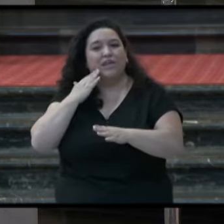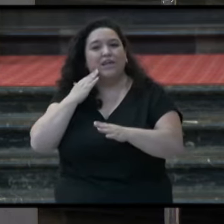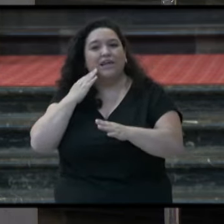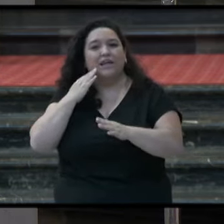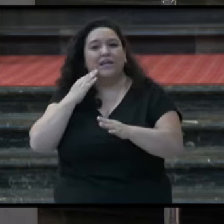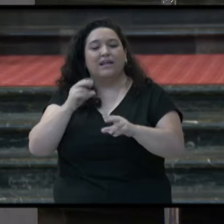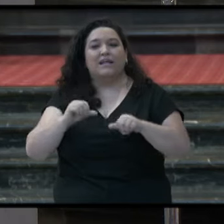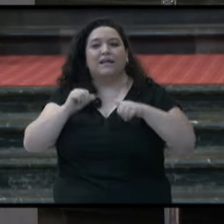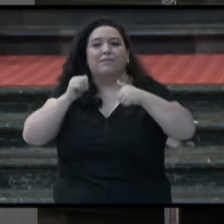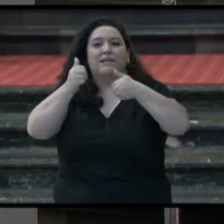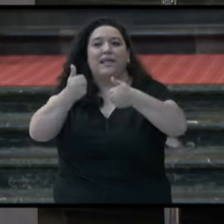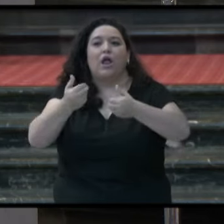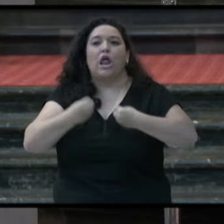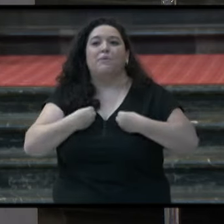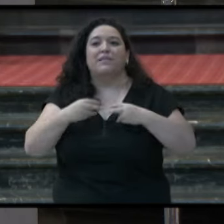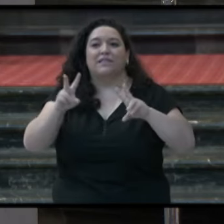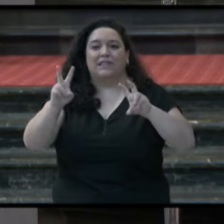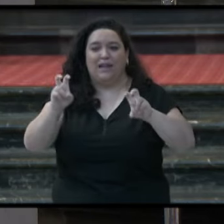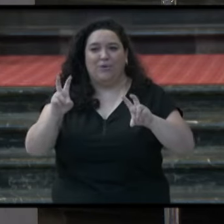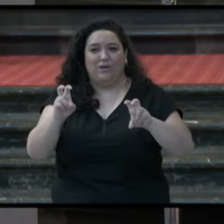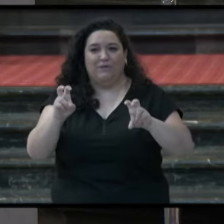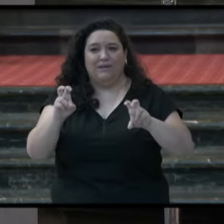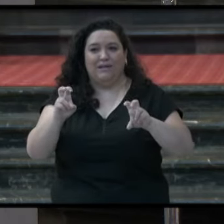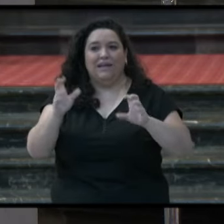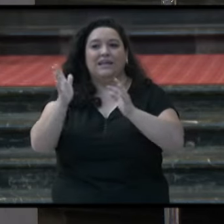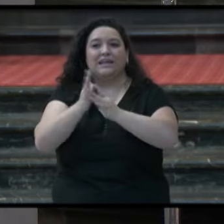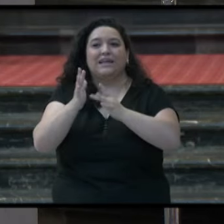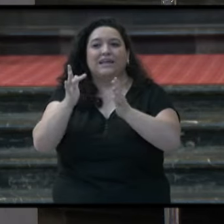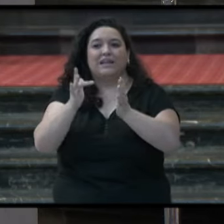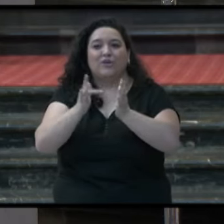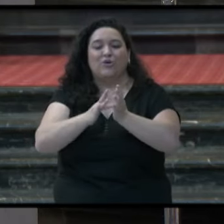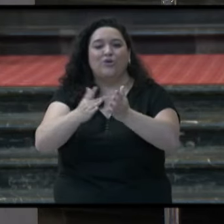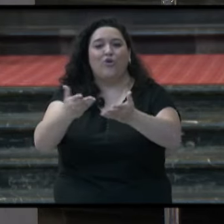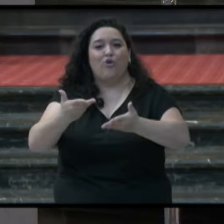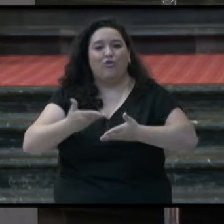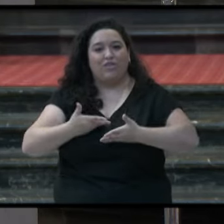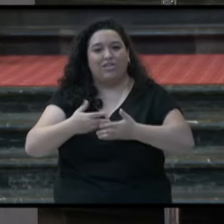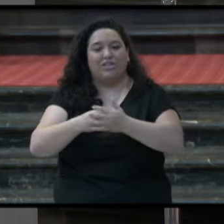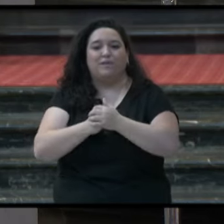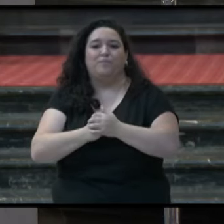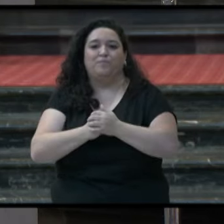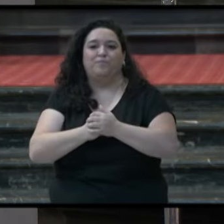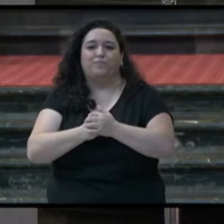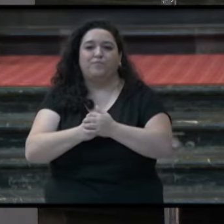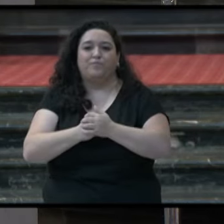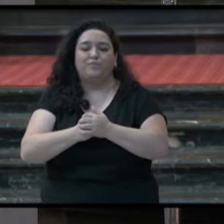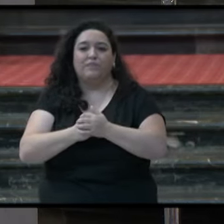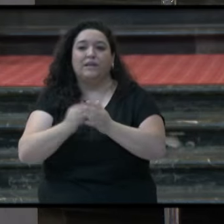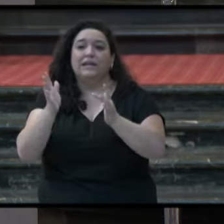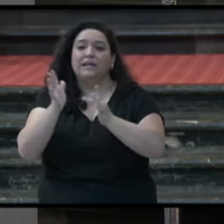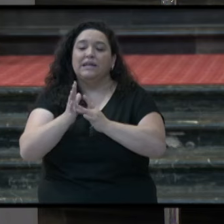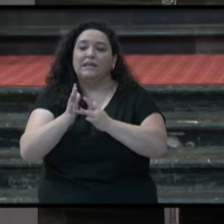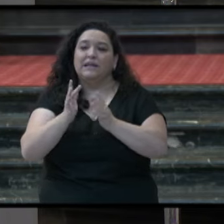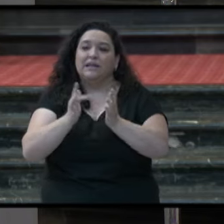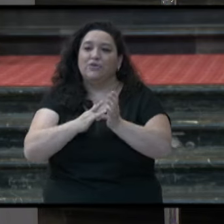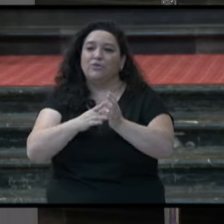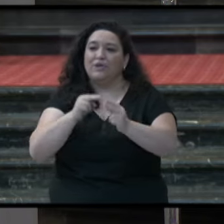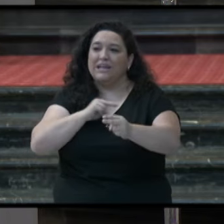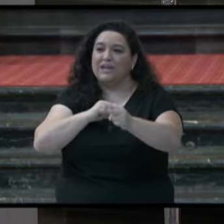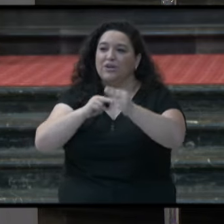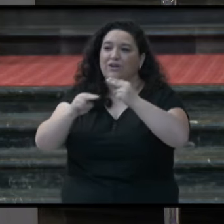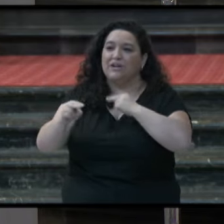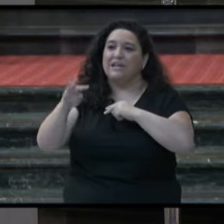a esa vida que Jesucristo ha venido a traernos. Y Jesús le dice, talita